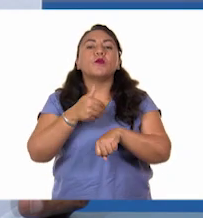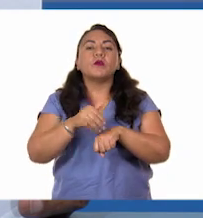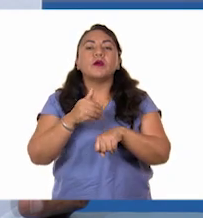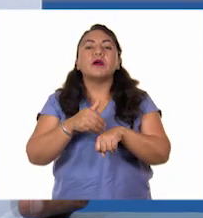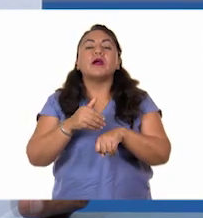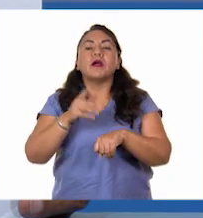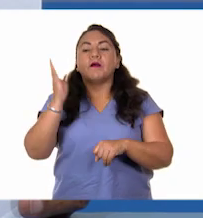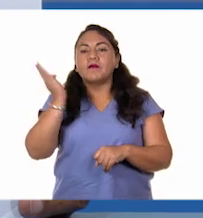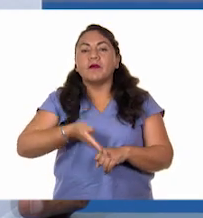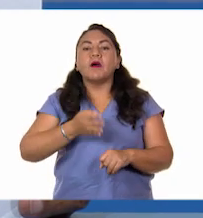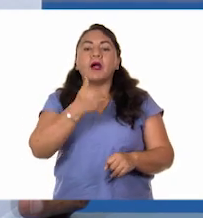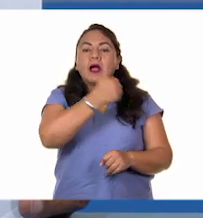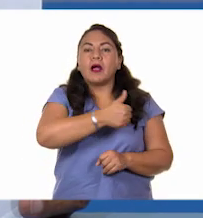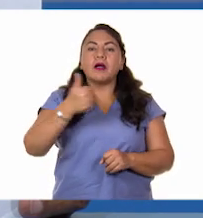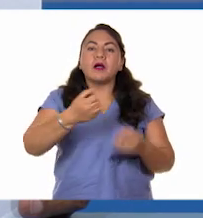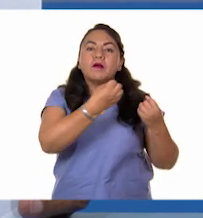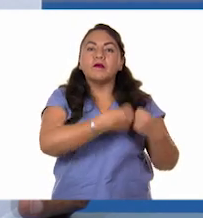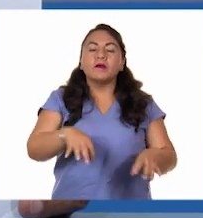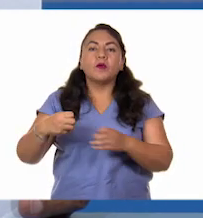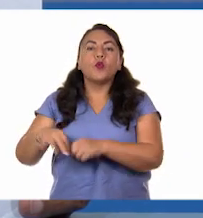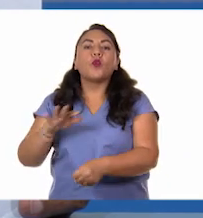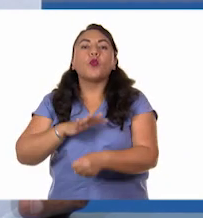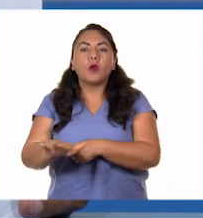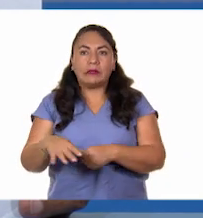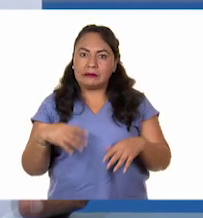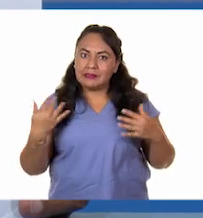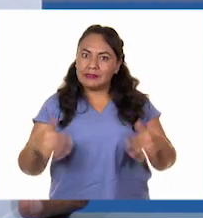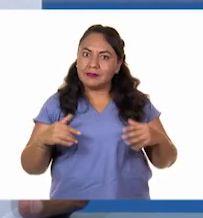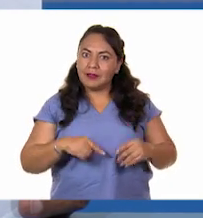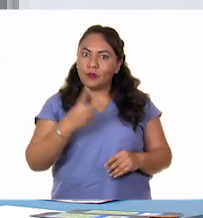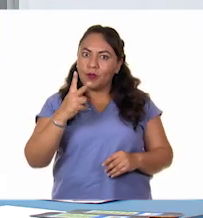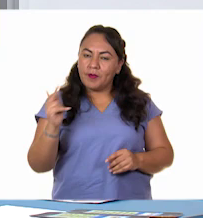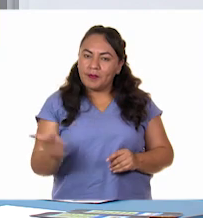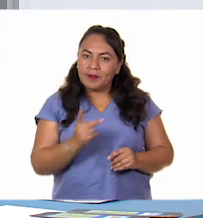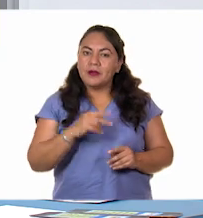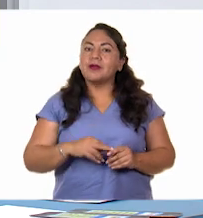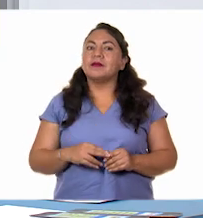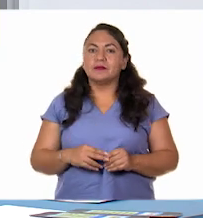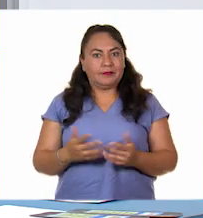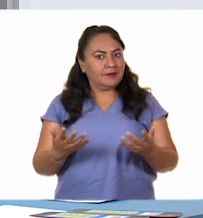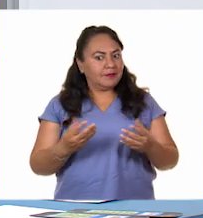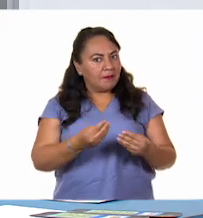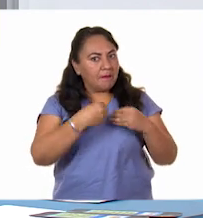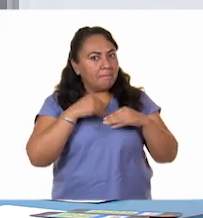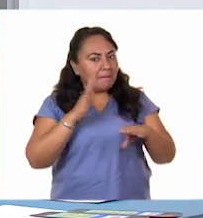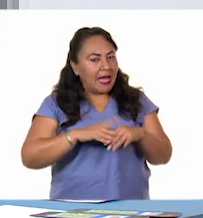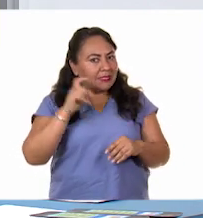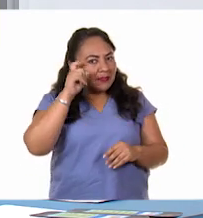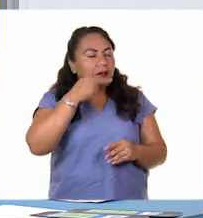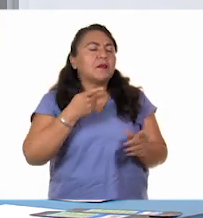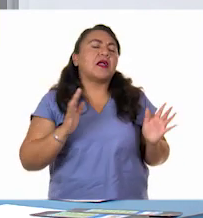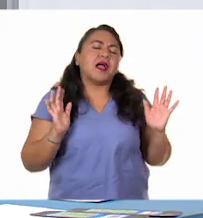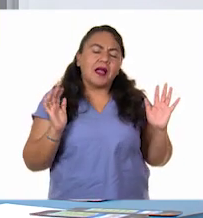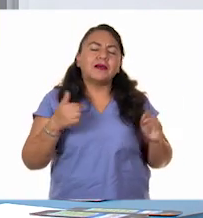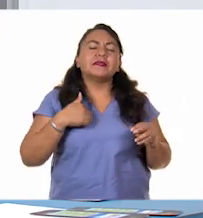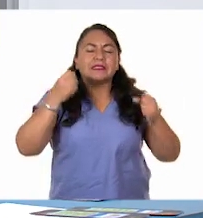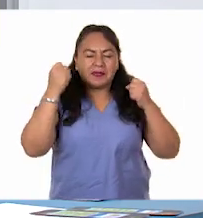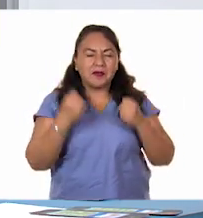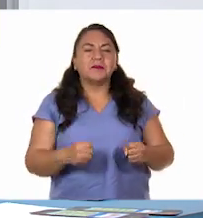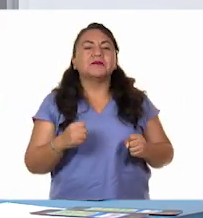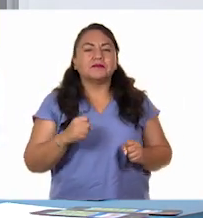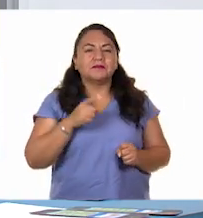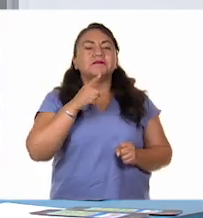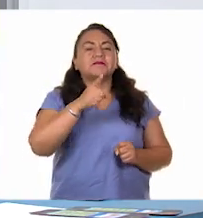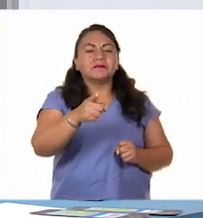chocolate le sobra a cada uno? Híjole, aquí son dos preguntas, ¿eh? Sí. Como que nos la pusieron más difícil, pero bueno, estoy seguro que